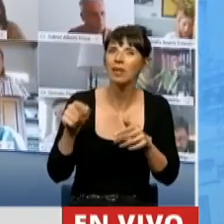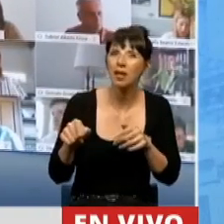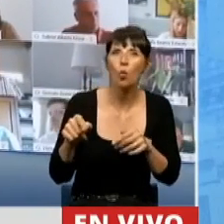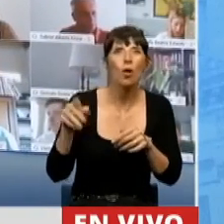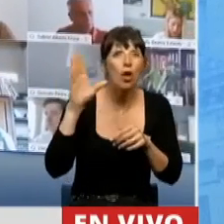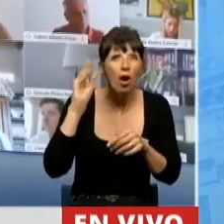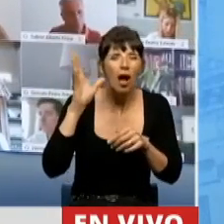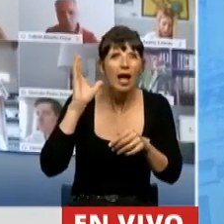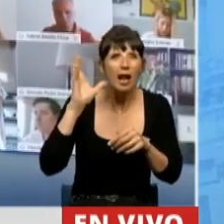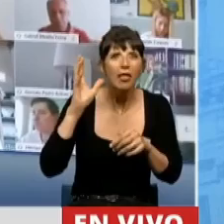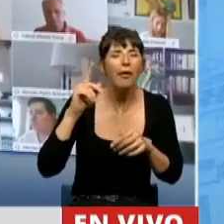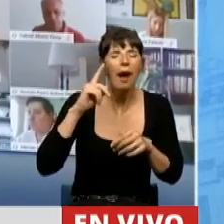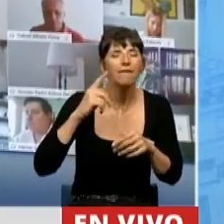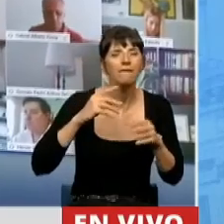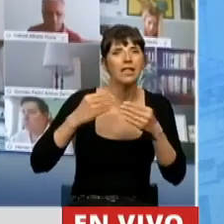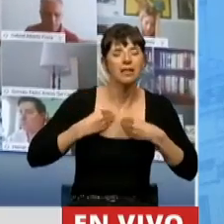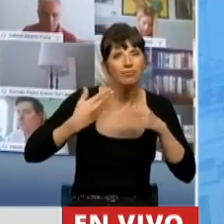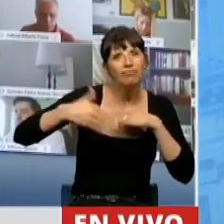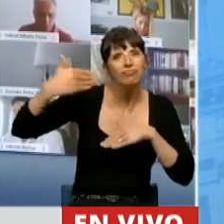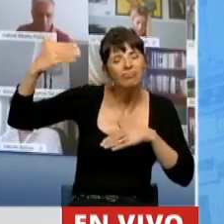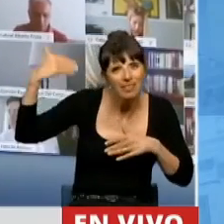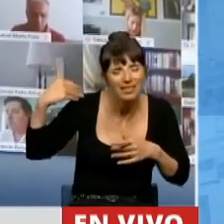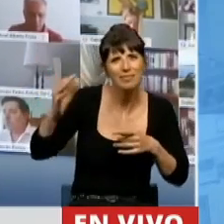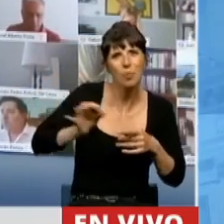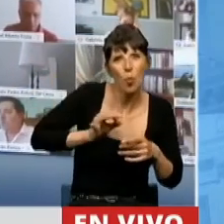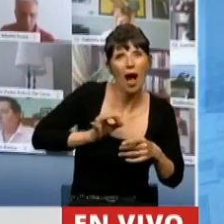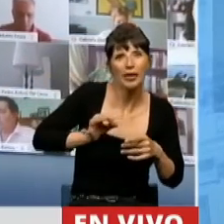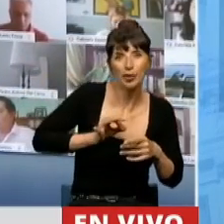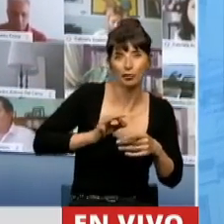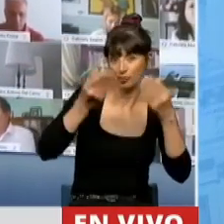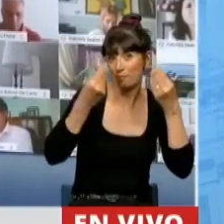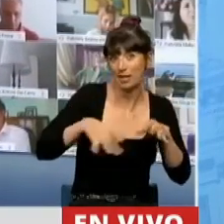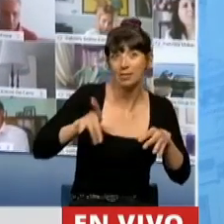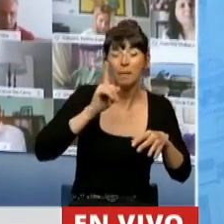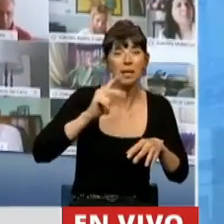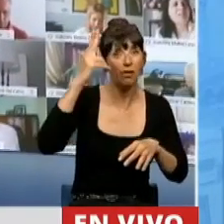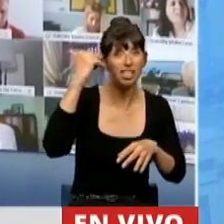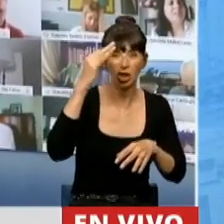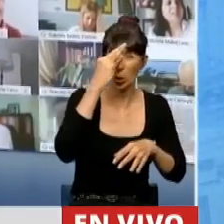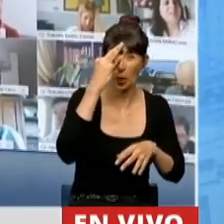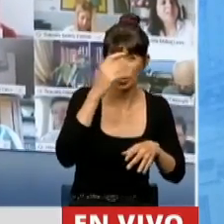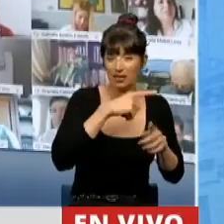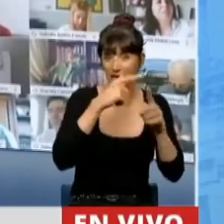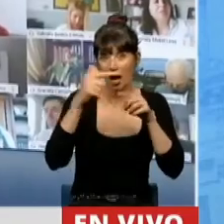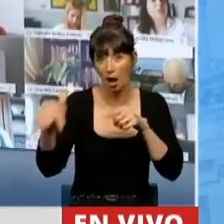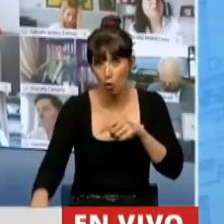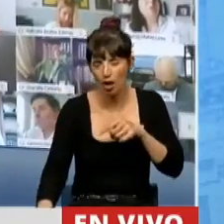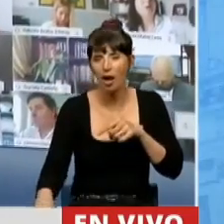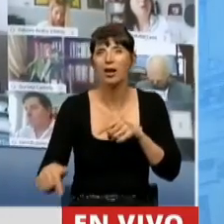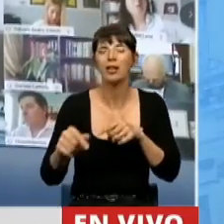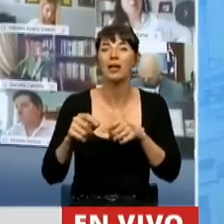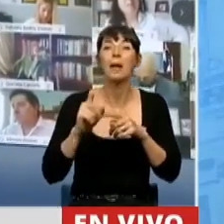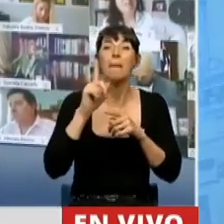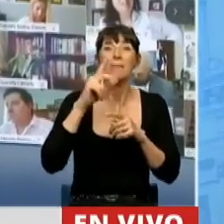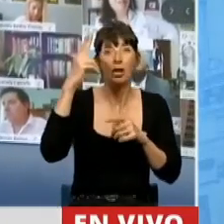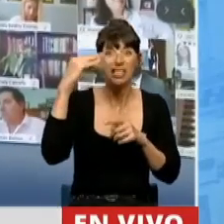a todas esas décadas de crecimiento, a aquel 1920, donde se establecía por primera vez en el país